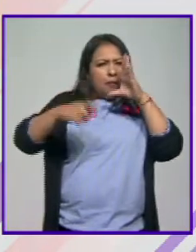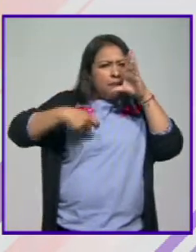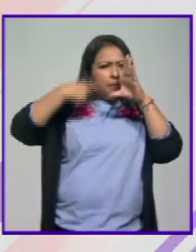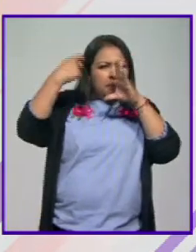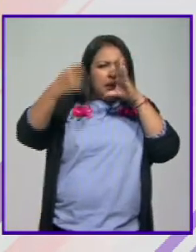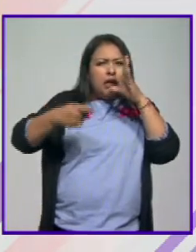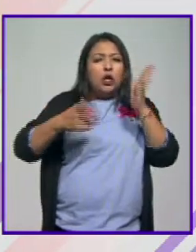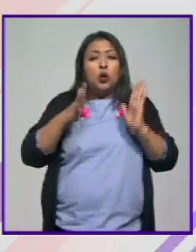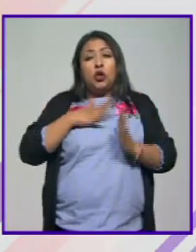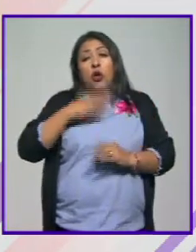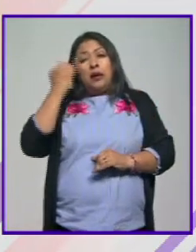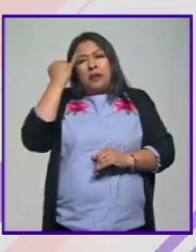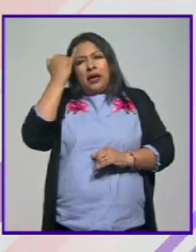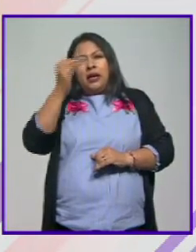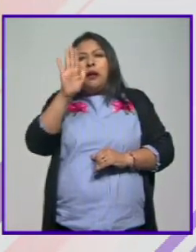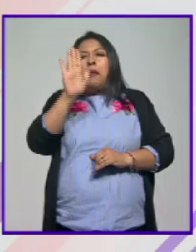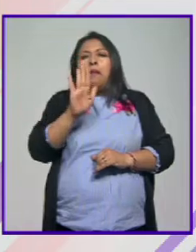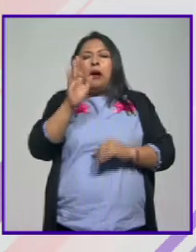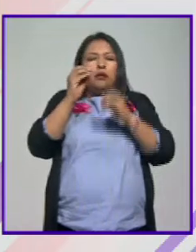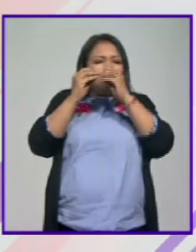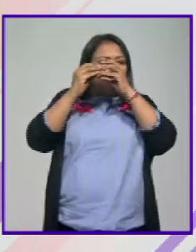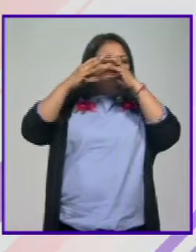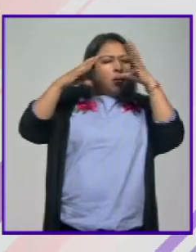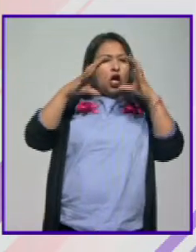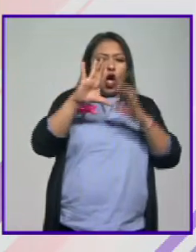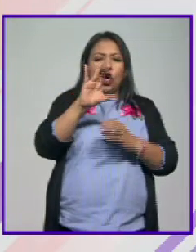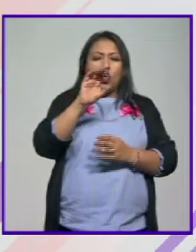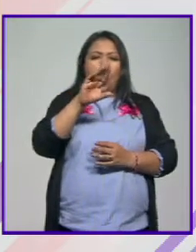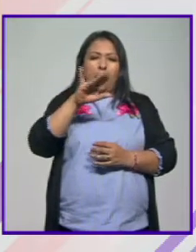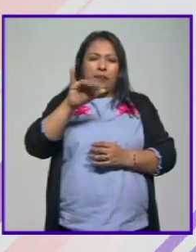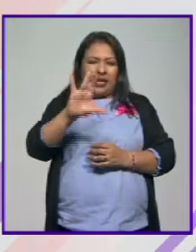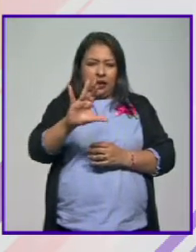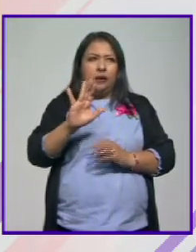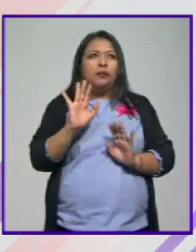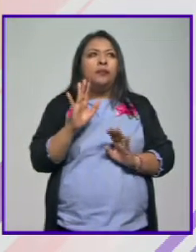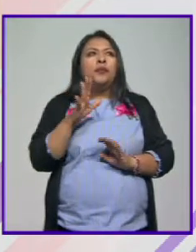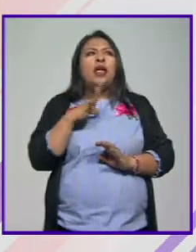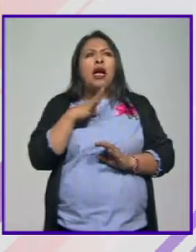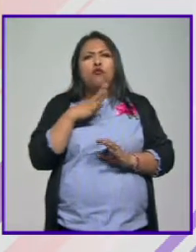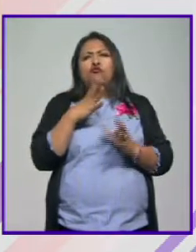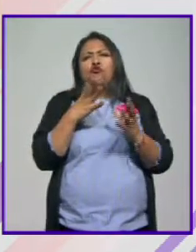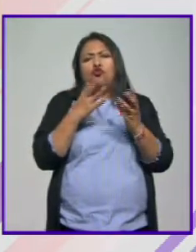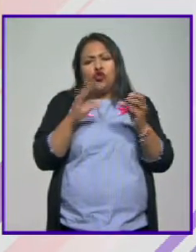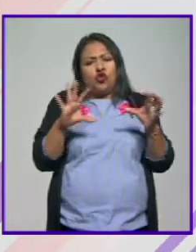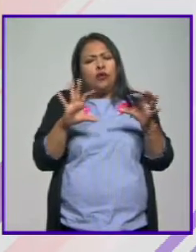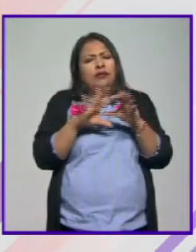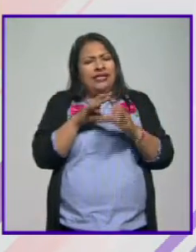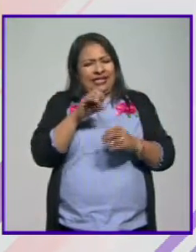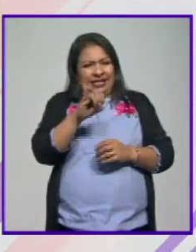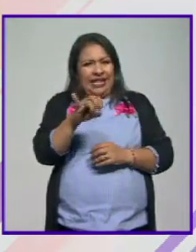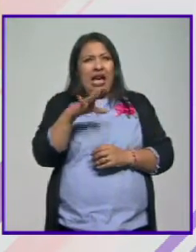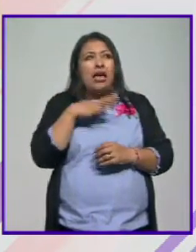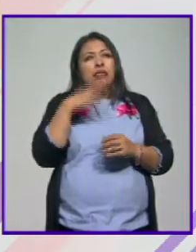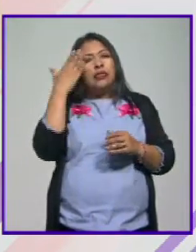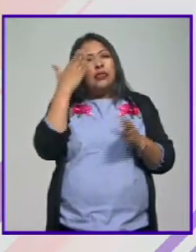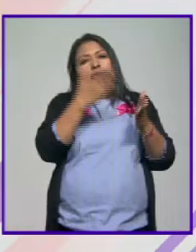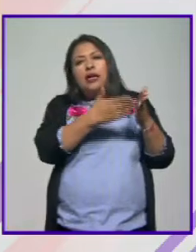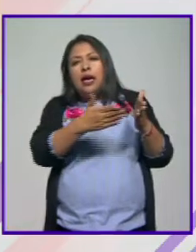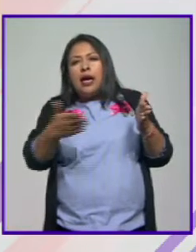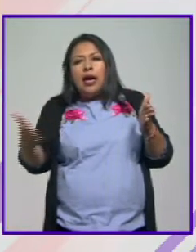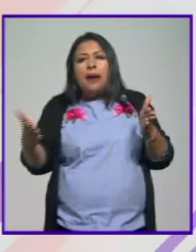yo lo imaginaba más como un cómic pues es que tenía digamos tiene mucho que ver efectivamente toda esta época